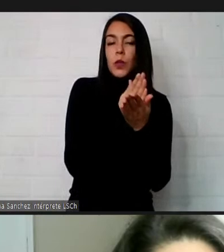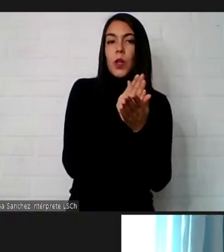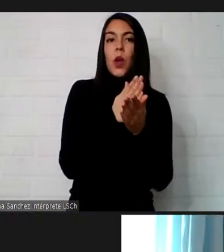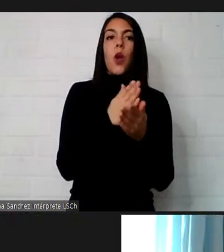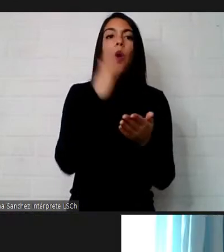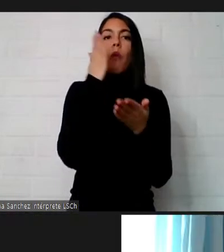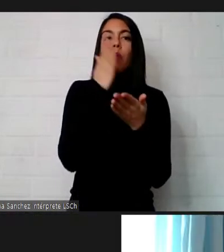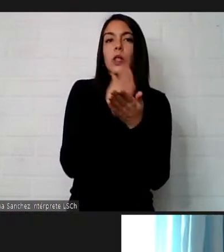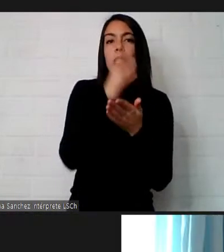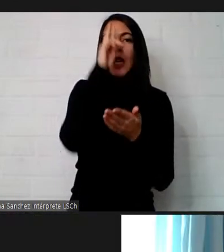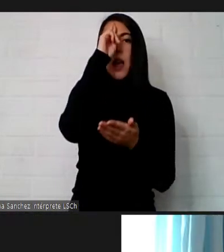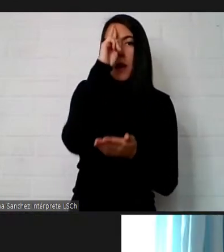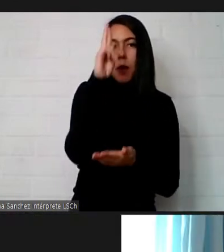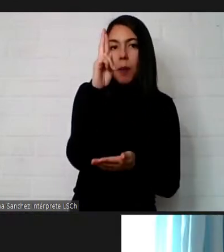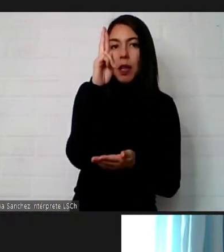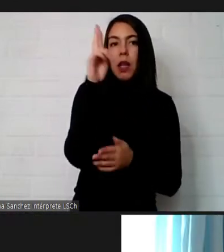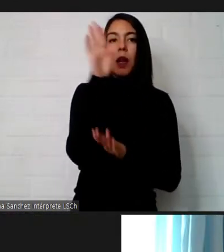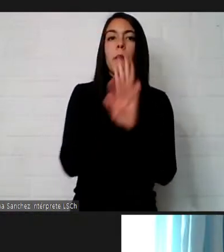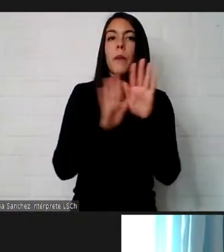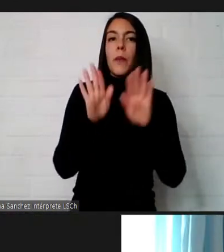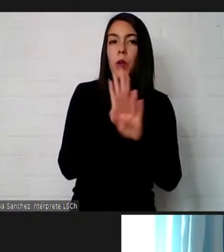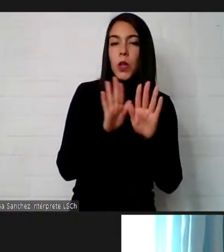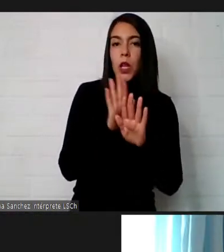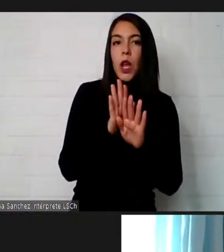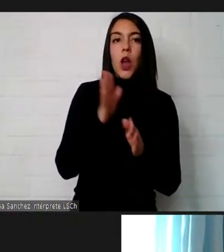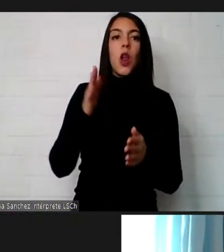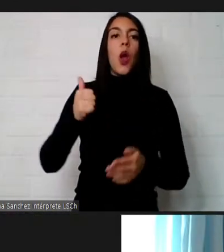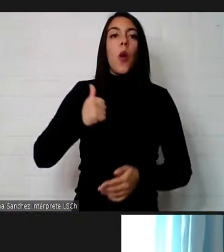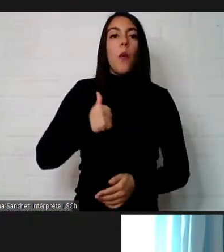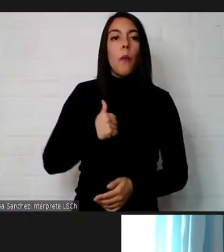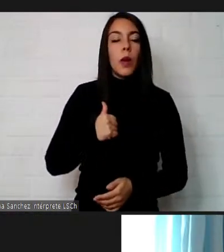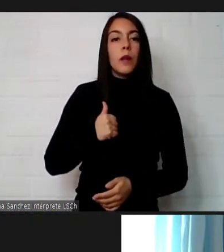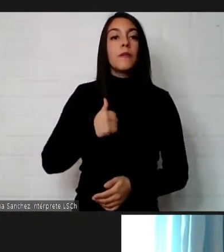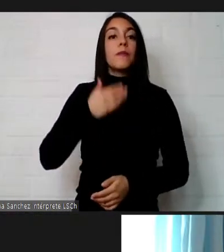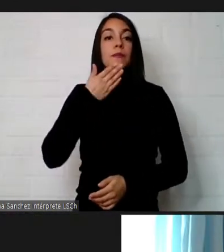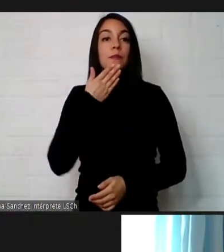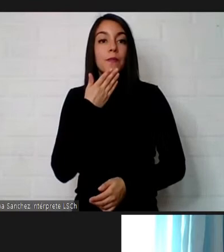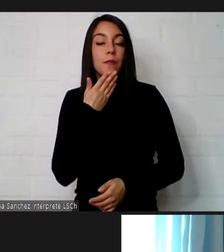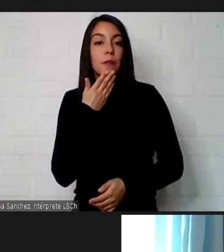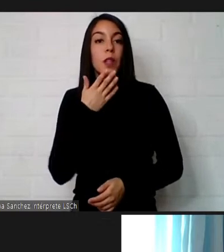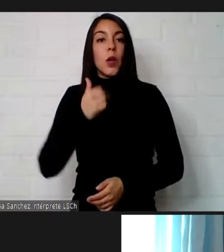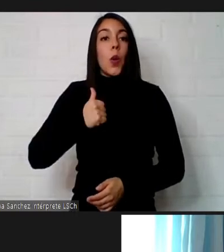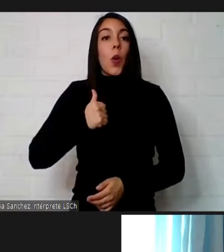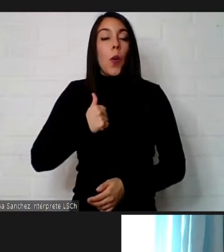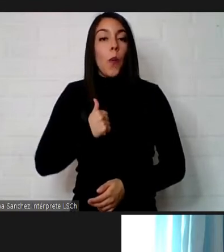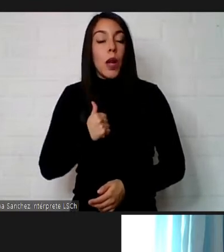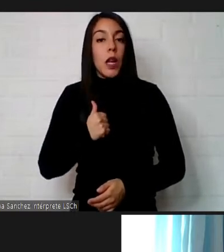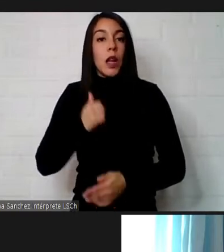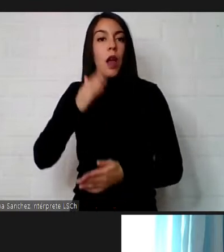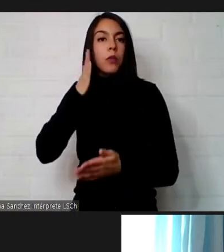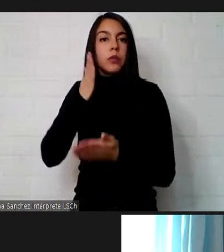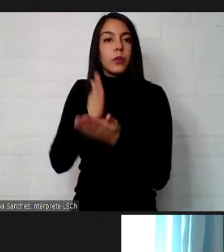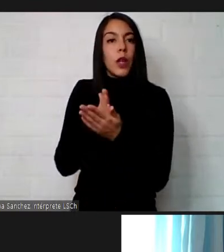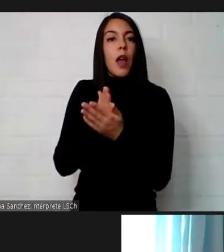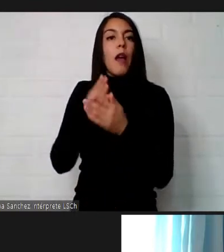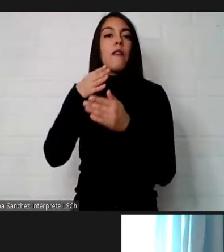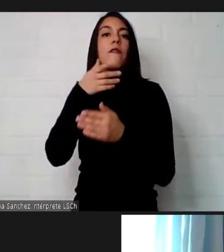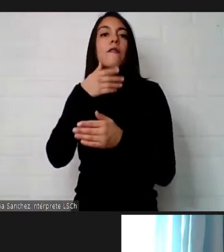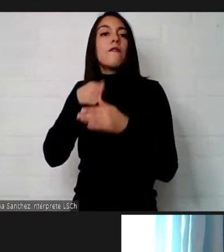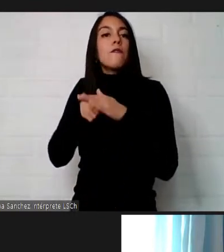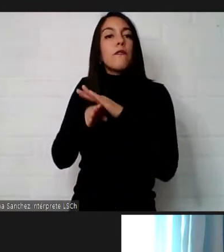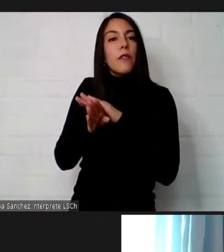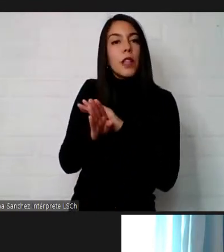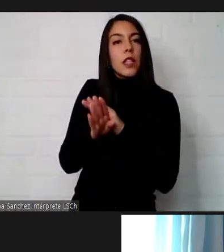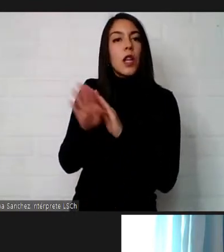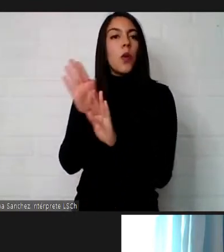obligaciones de respetar de proteger y de cumplir a su vez la obligación de cumplir concede la obligación de facilitar y la obligación